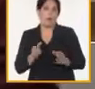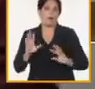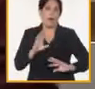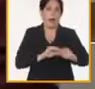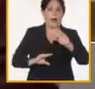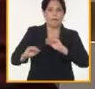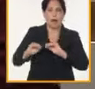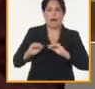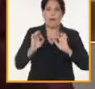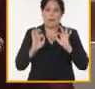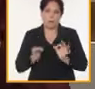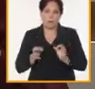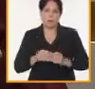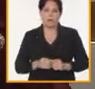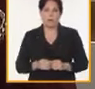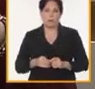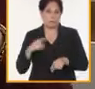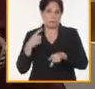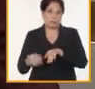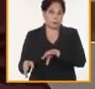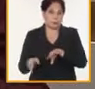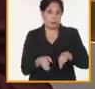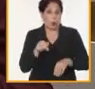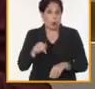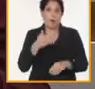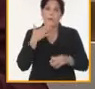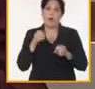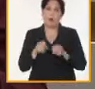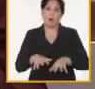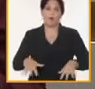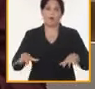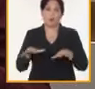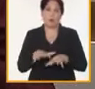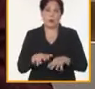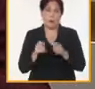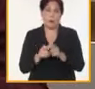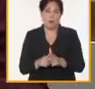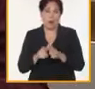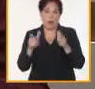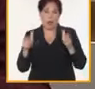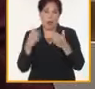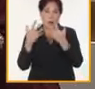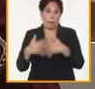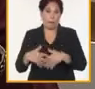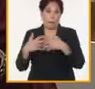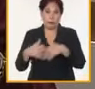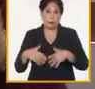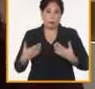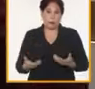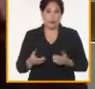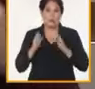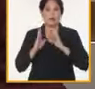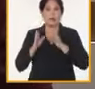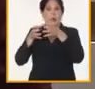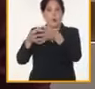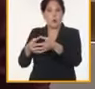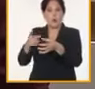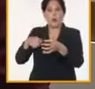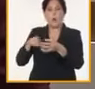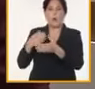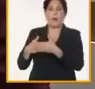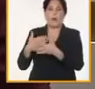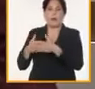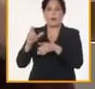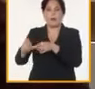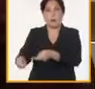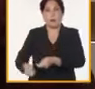en ese sentido y yo creo que hoy estamos en mejores condiciones porque la mayor parte de las producciones se concentra en el sector cooperativo y